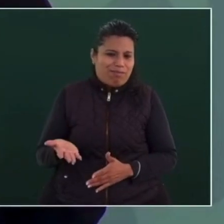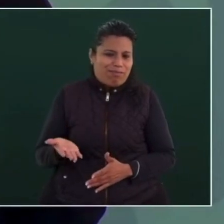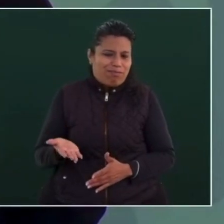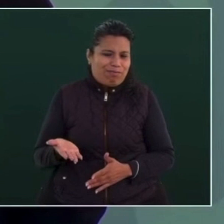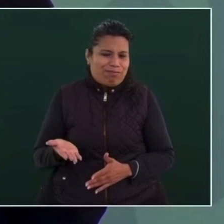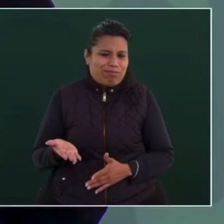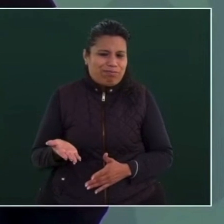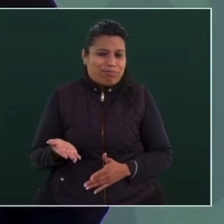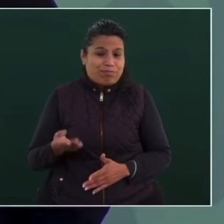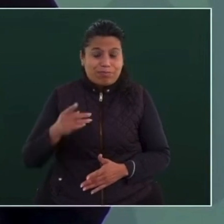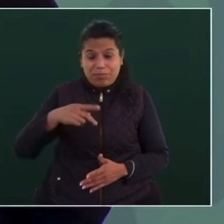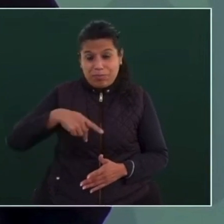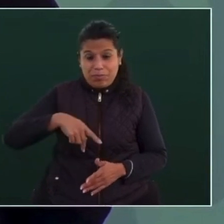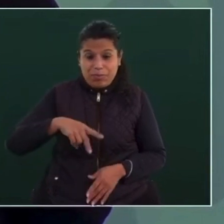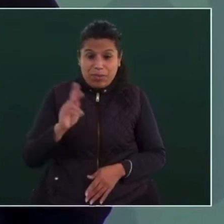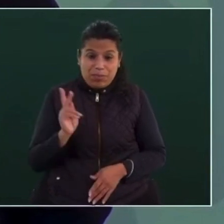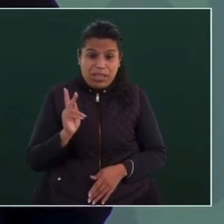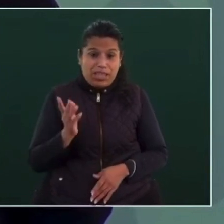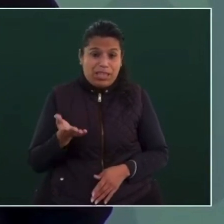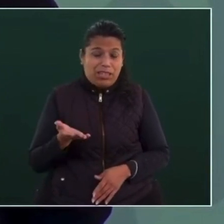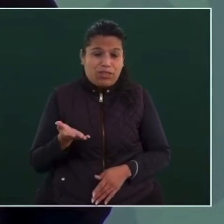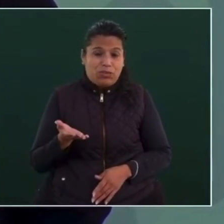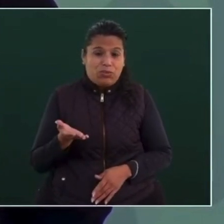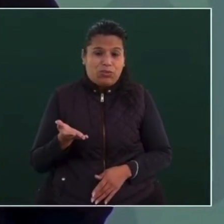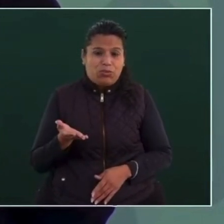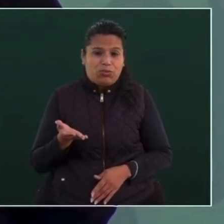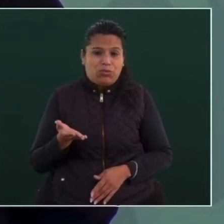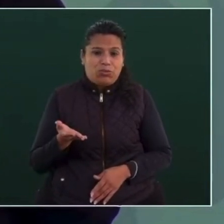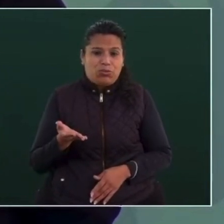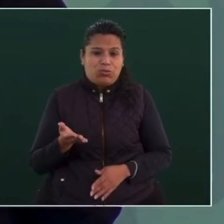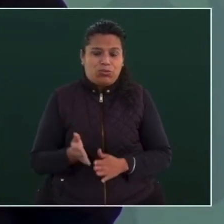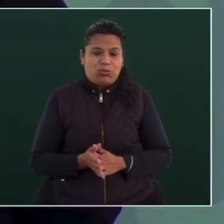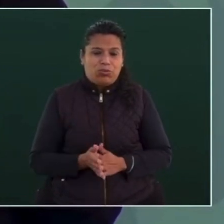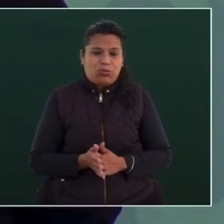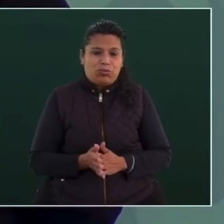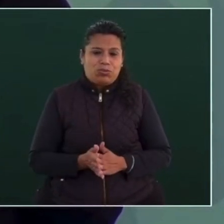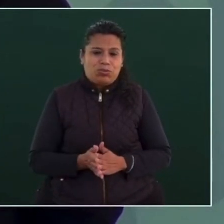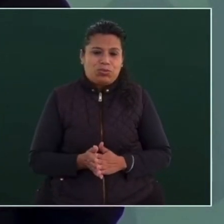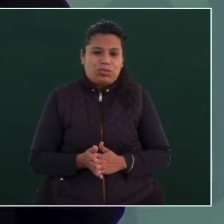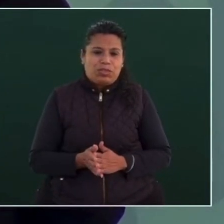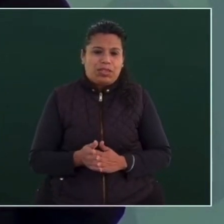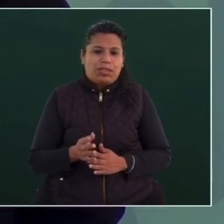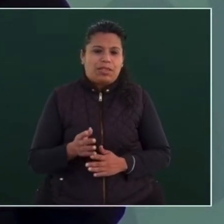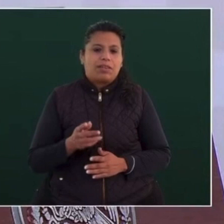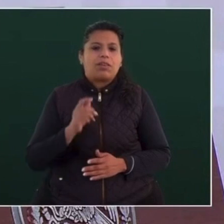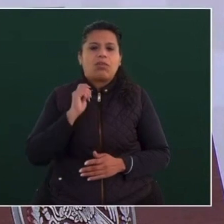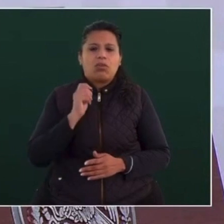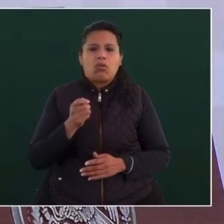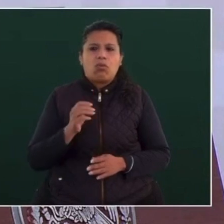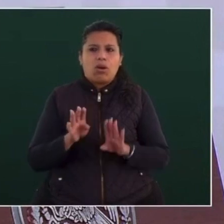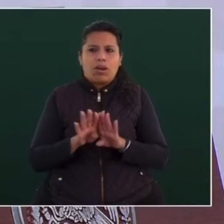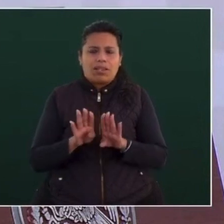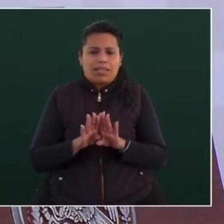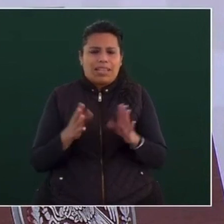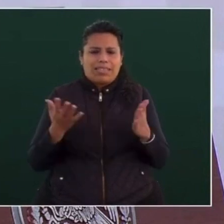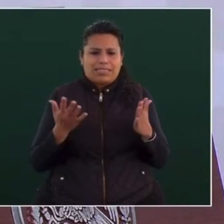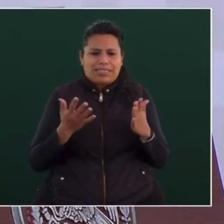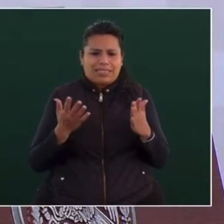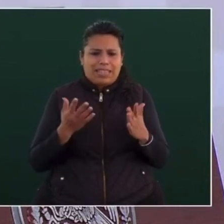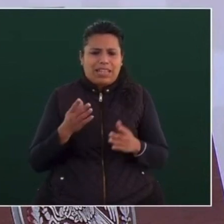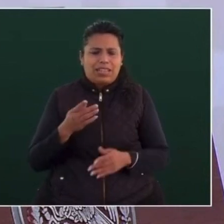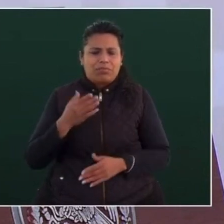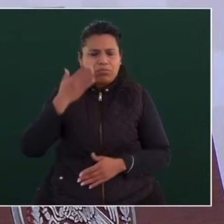pero se trata de una profesional de las